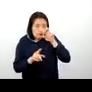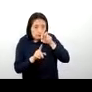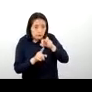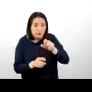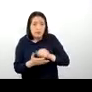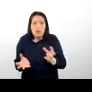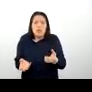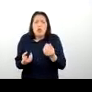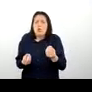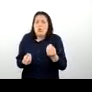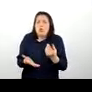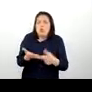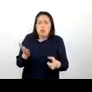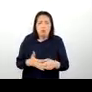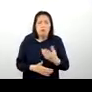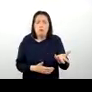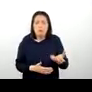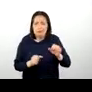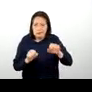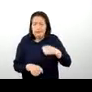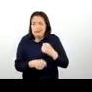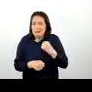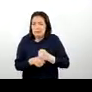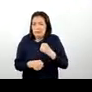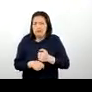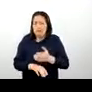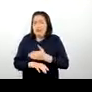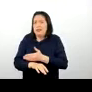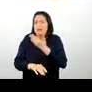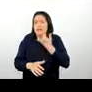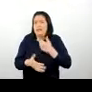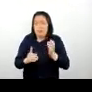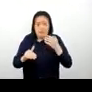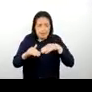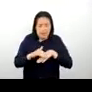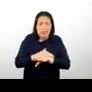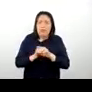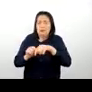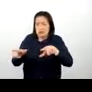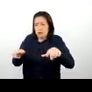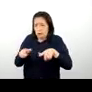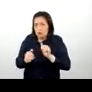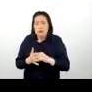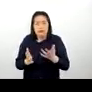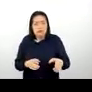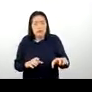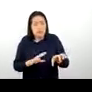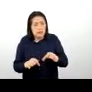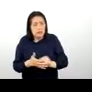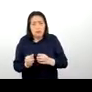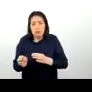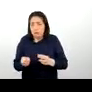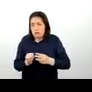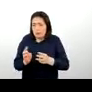cómo desde la TIRCETUR se viene trabajando para mejorar el acceso a estos lugares. Se está desarrollando de una manera